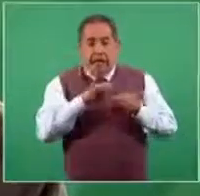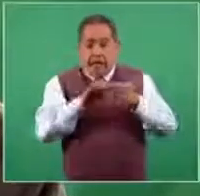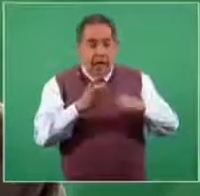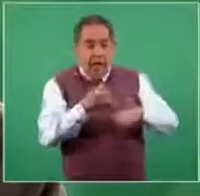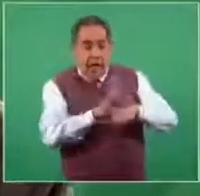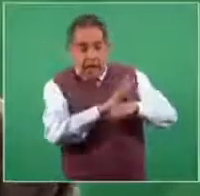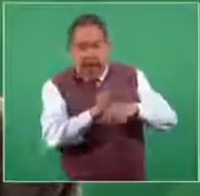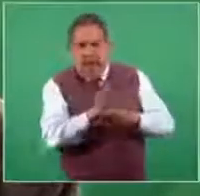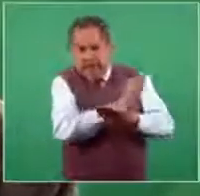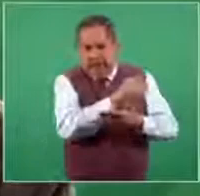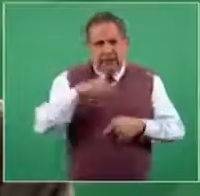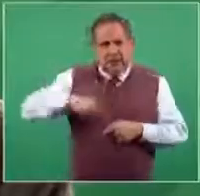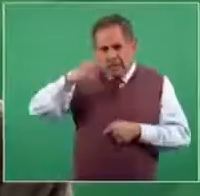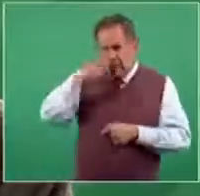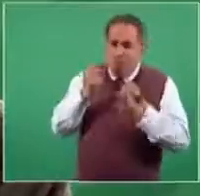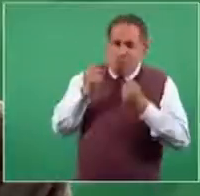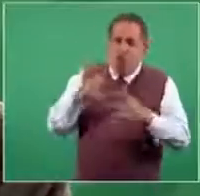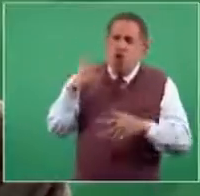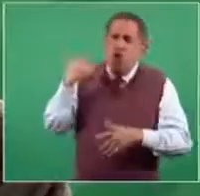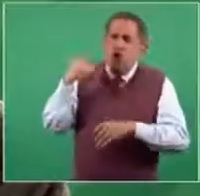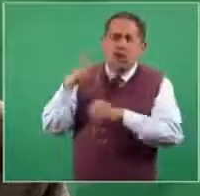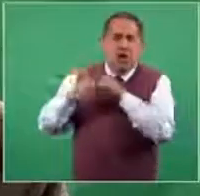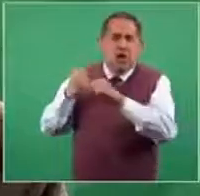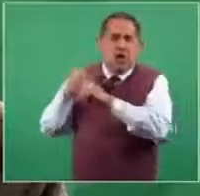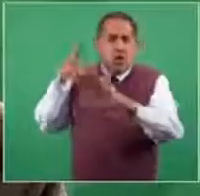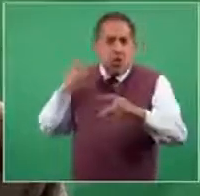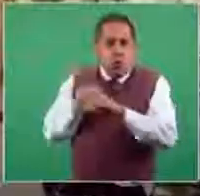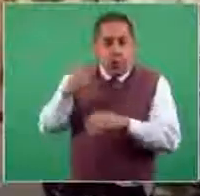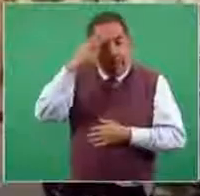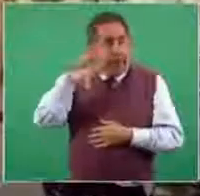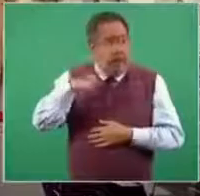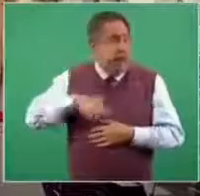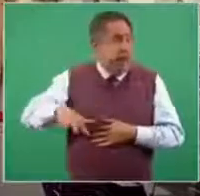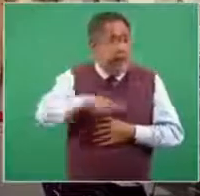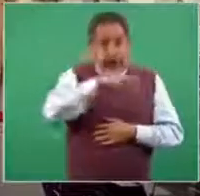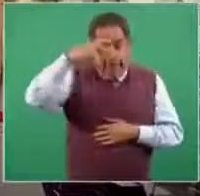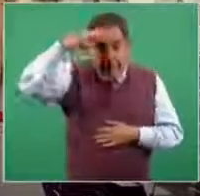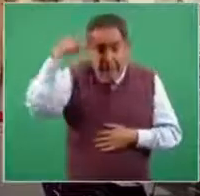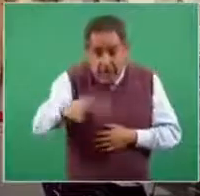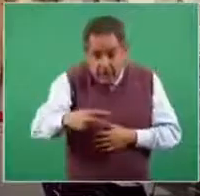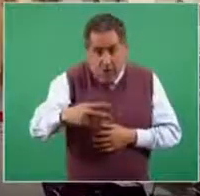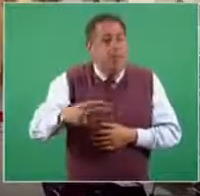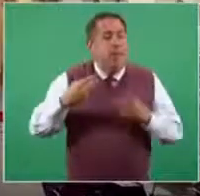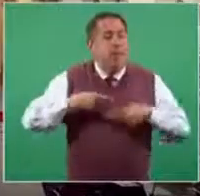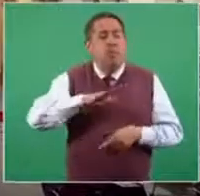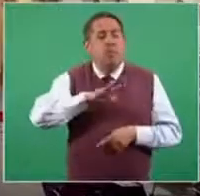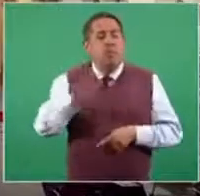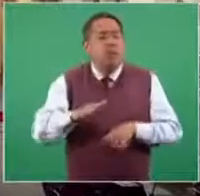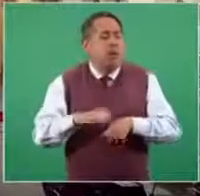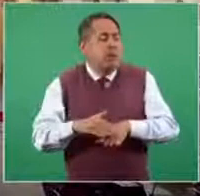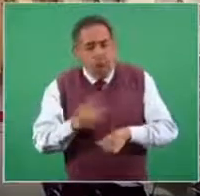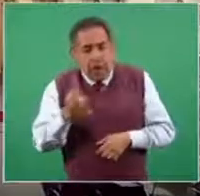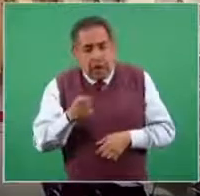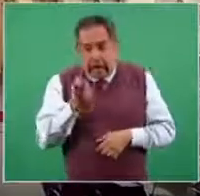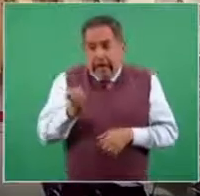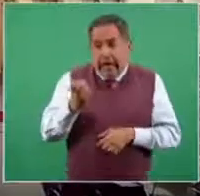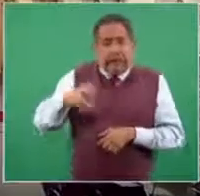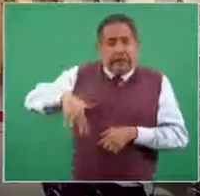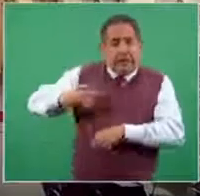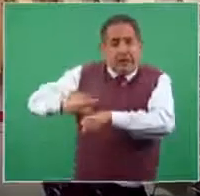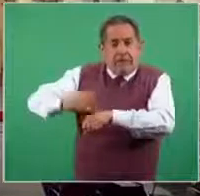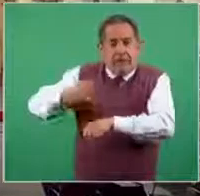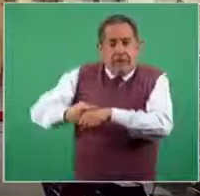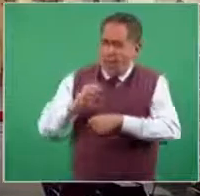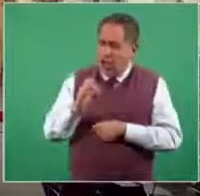todos los años. Desde hace al menos 12 años está documentado que la mitad de las muertes son asociadas con estas enfermedades